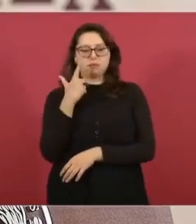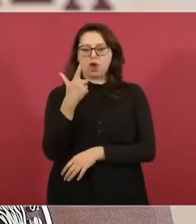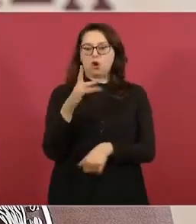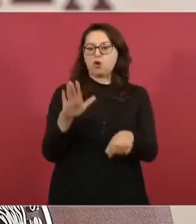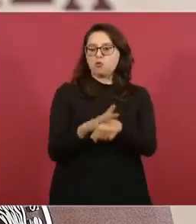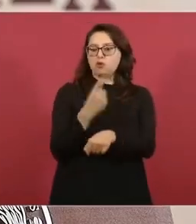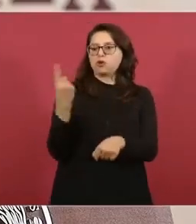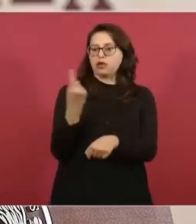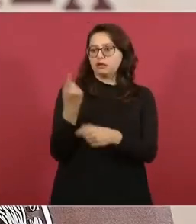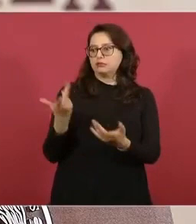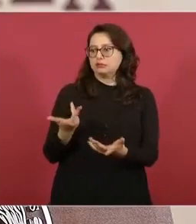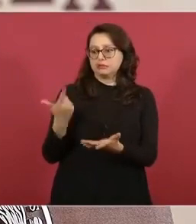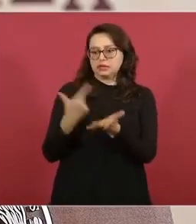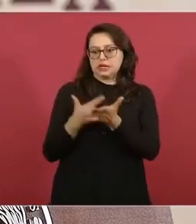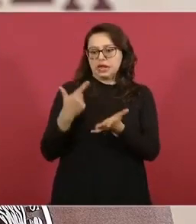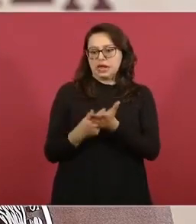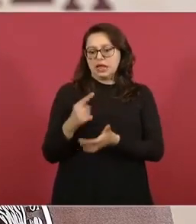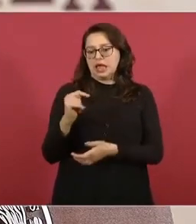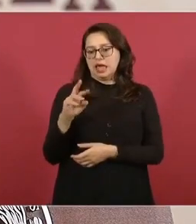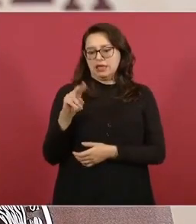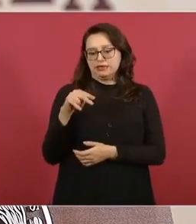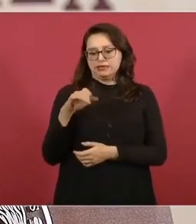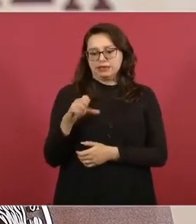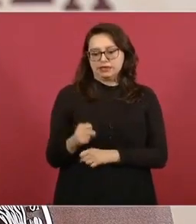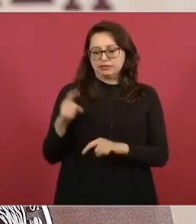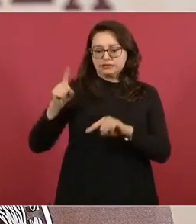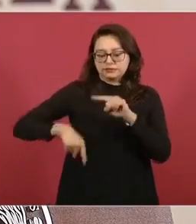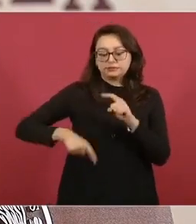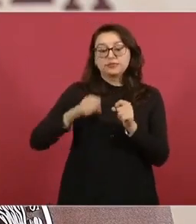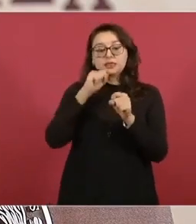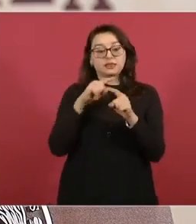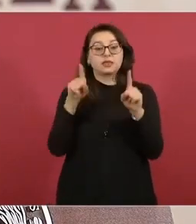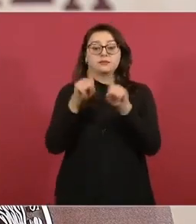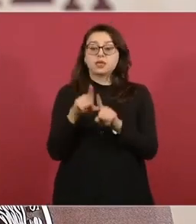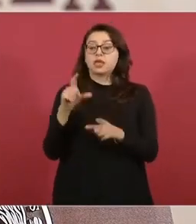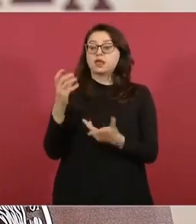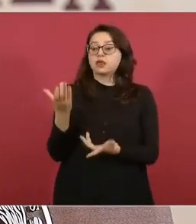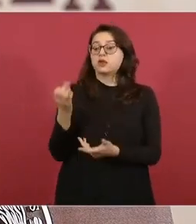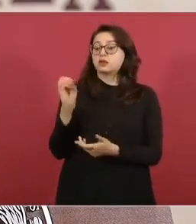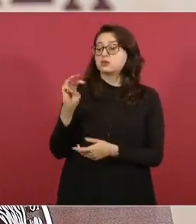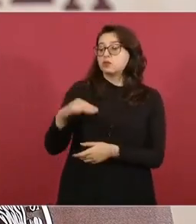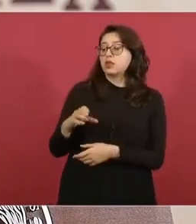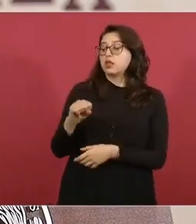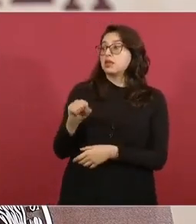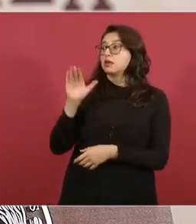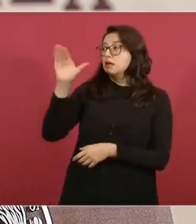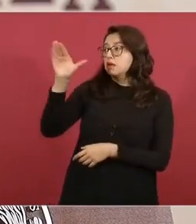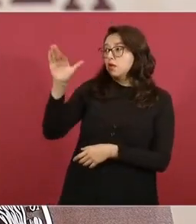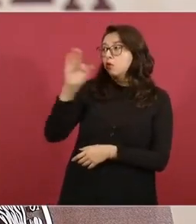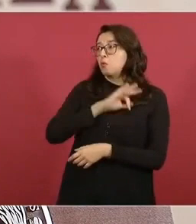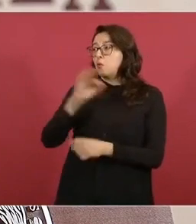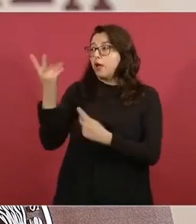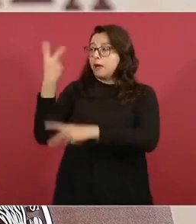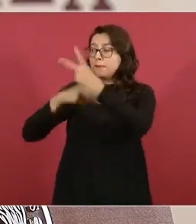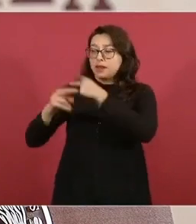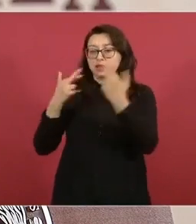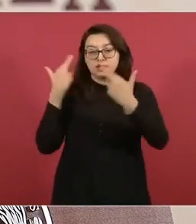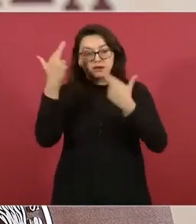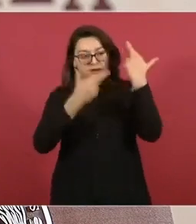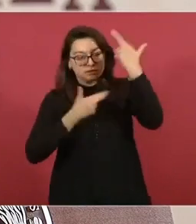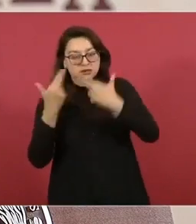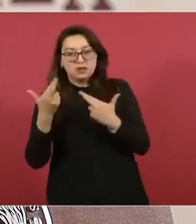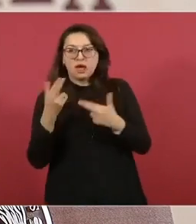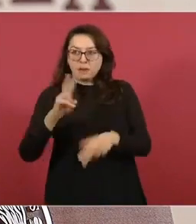Organización Mundial de la Salud que nos hagan una visita de verificación para que nos acrediten la eliminación de ácidos grasos trans